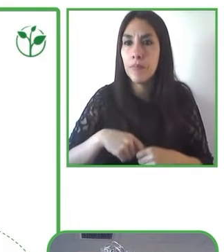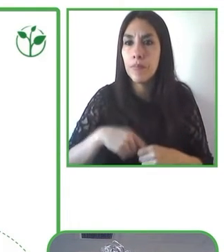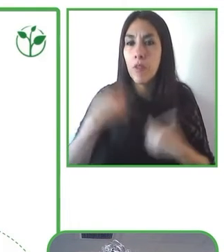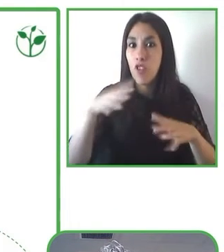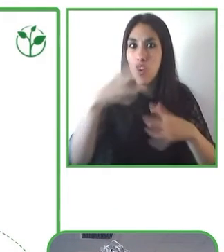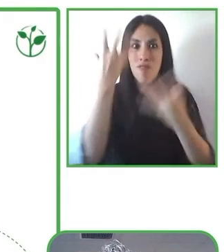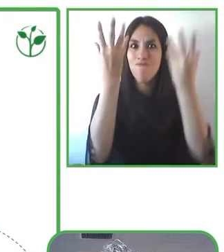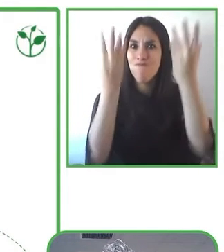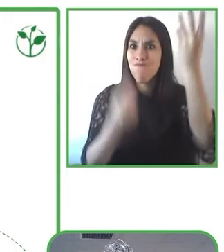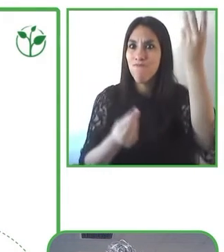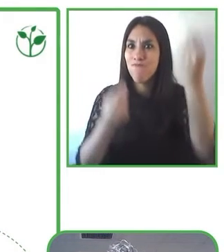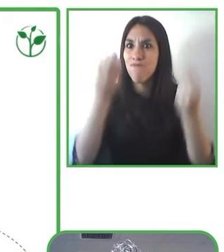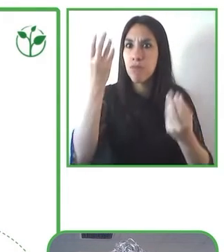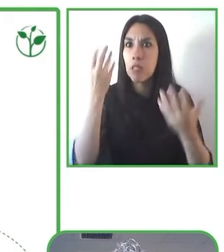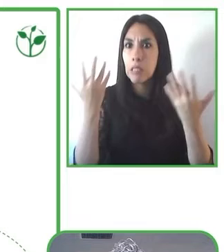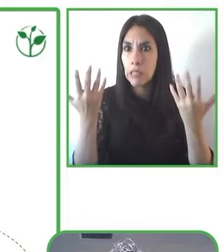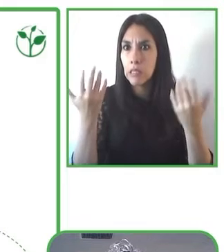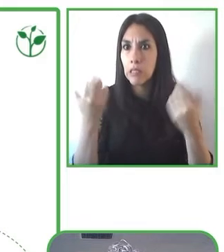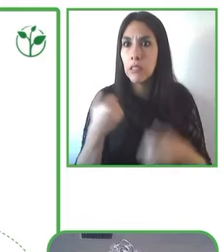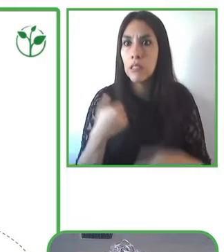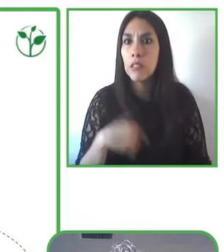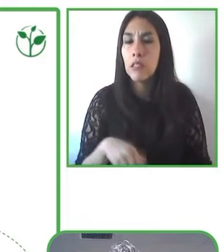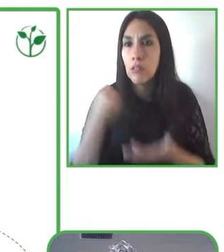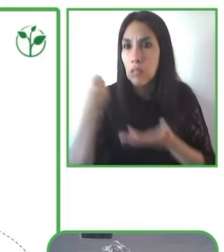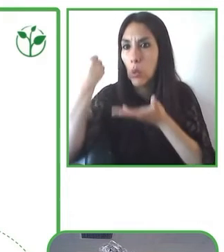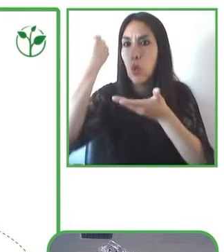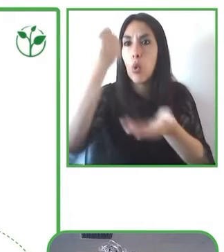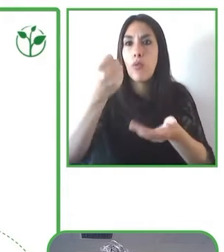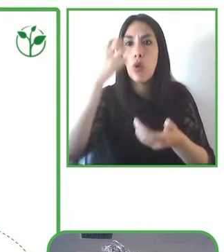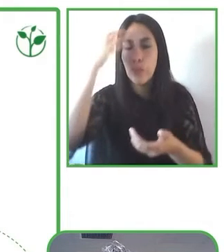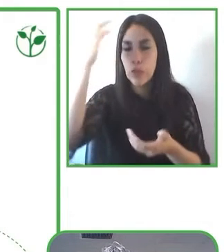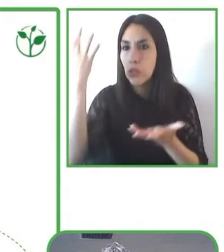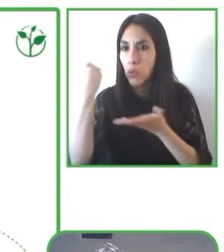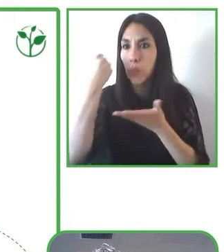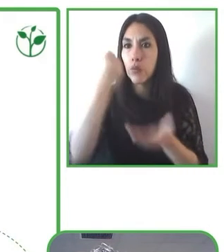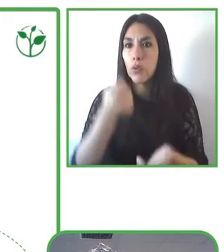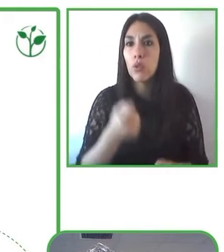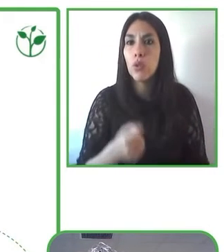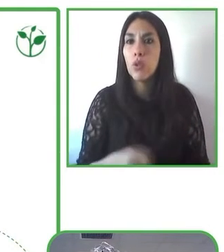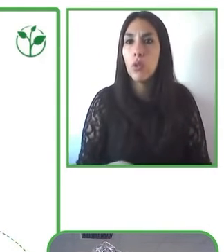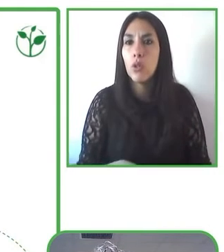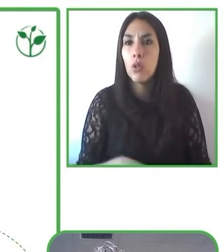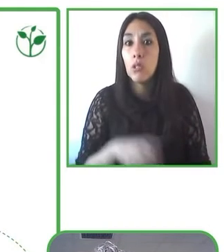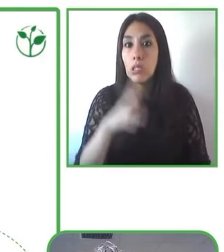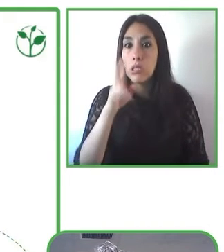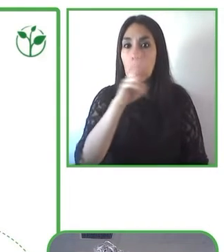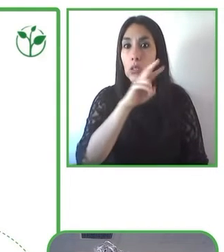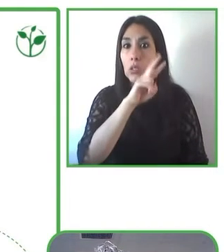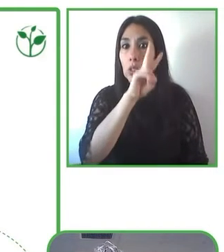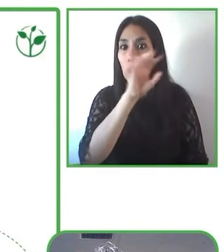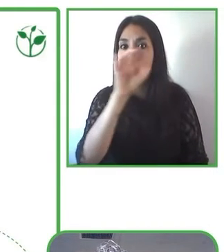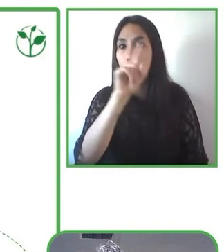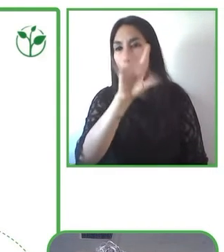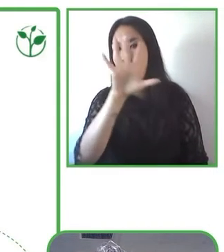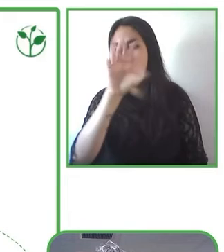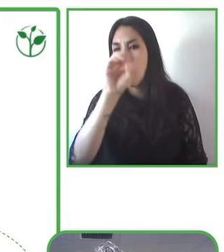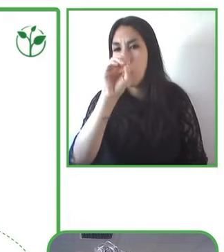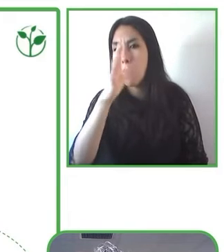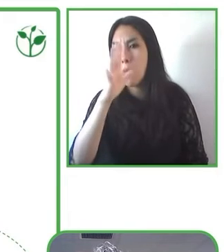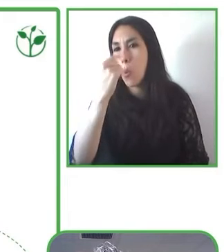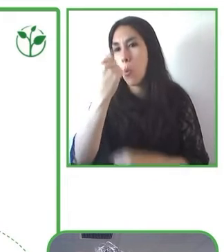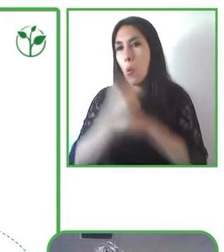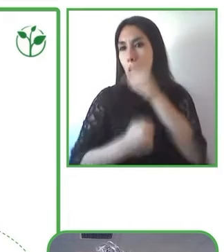unos 150.000 dólares para dividirlo en dos tareas. El 50% de este presupuesto es para asesorías